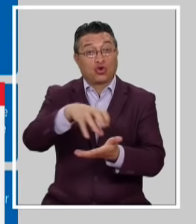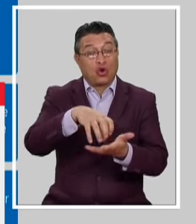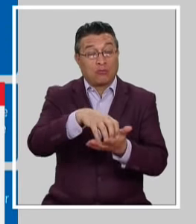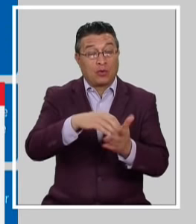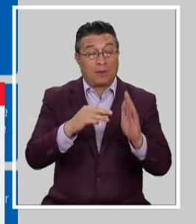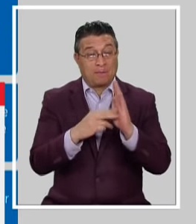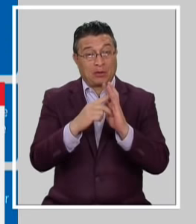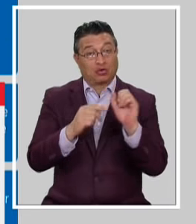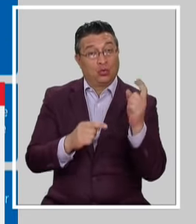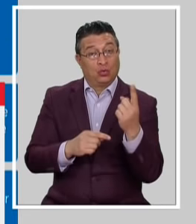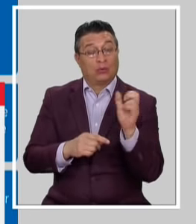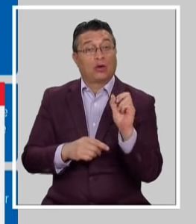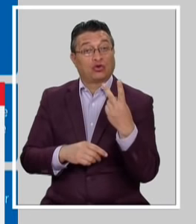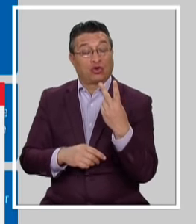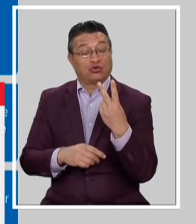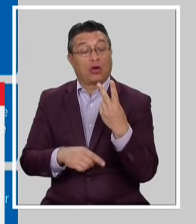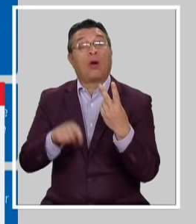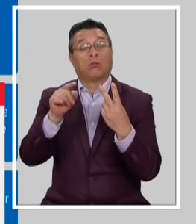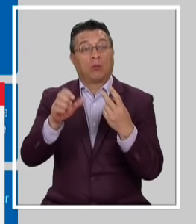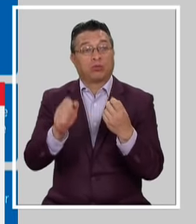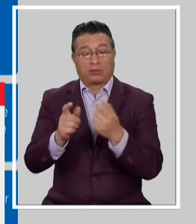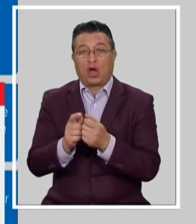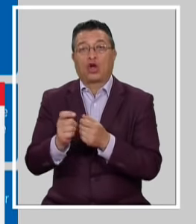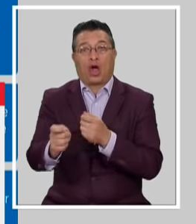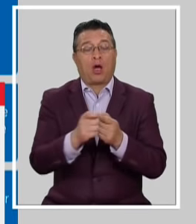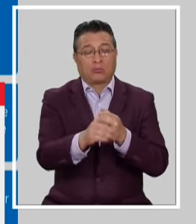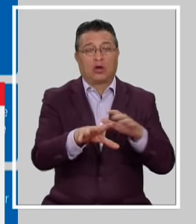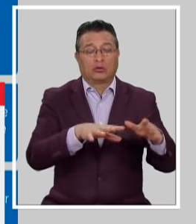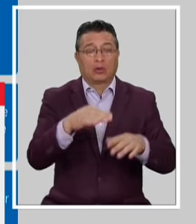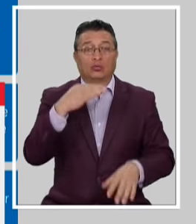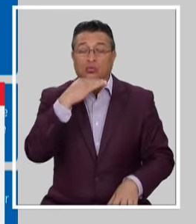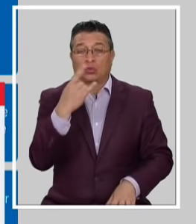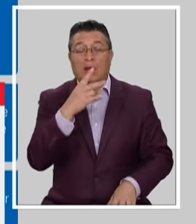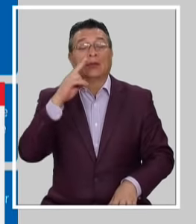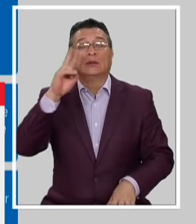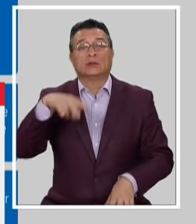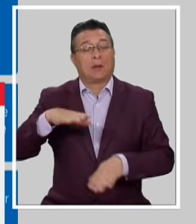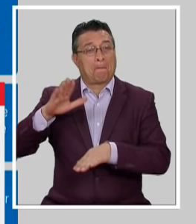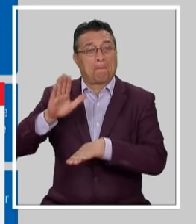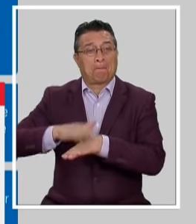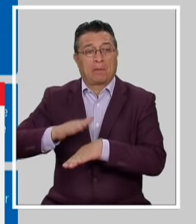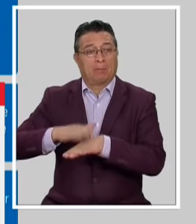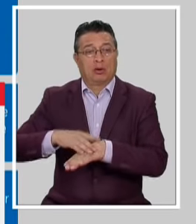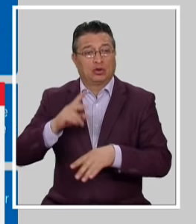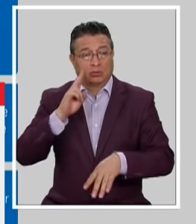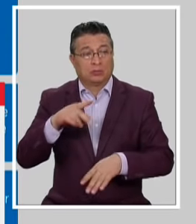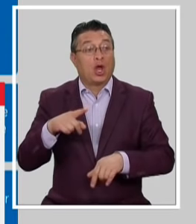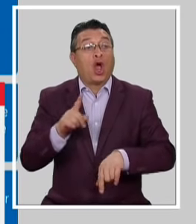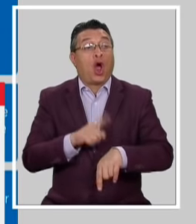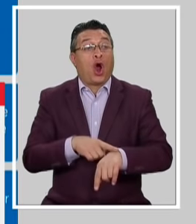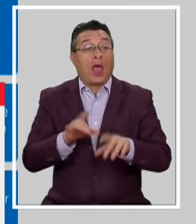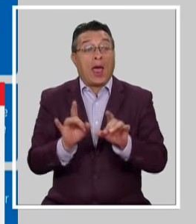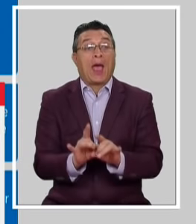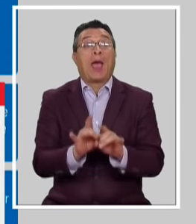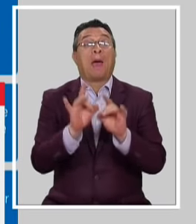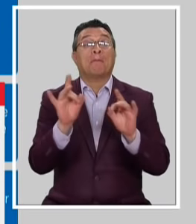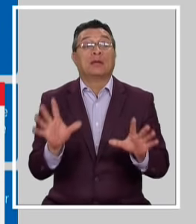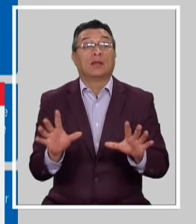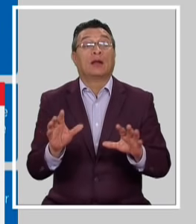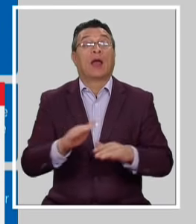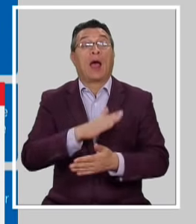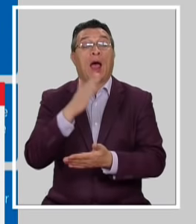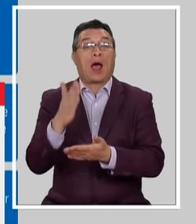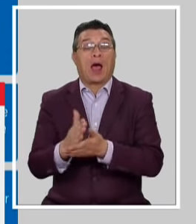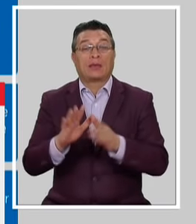cuarentena Y transición Podrán realizar Compras De artículos Esenciales Sin permiso Temporal Y en horario Especial Hasta las